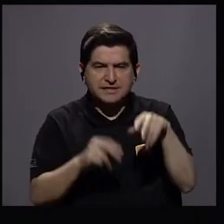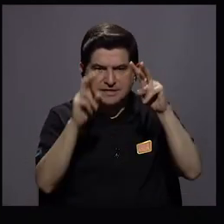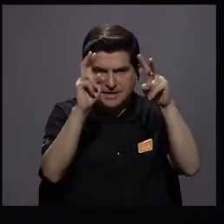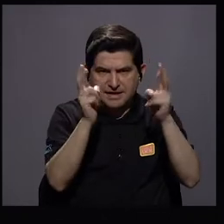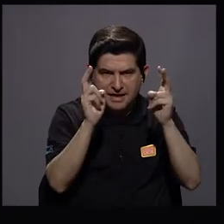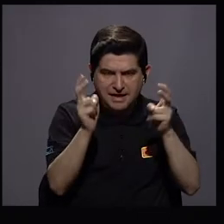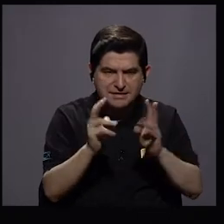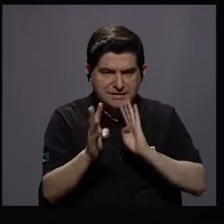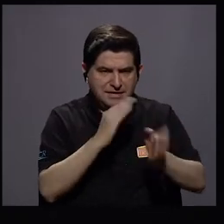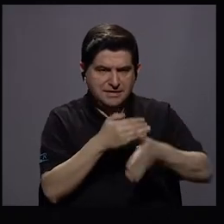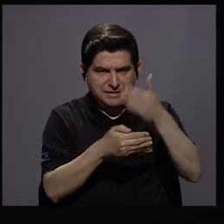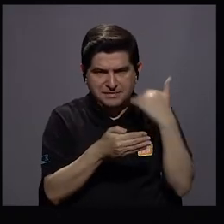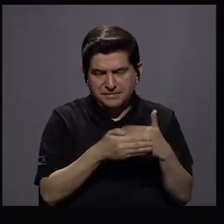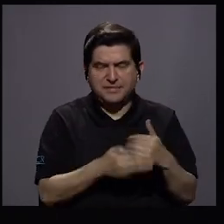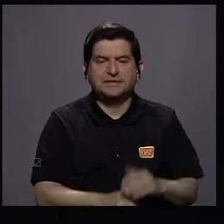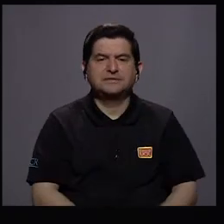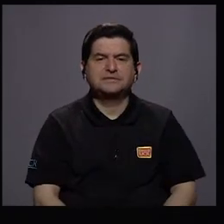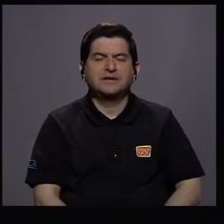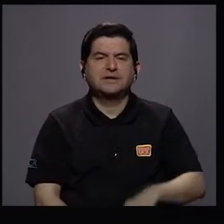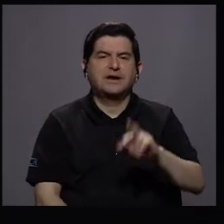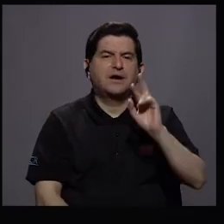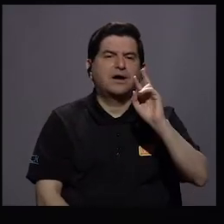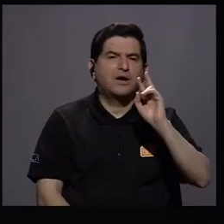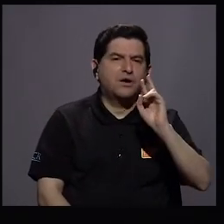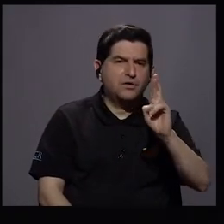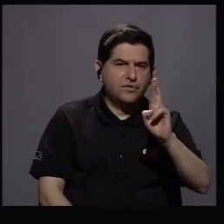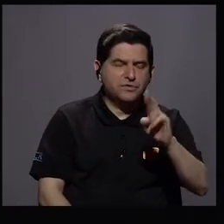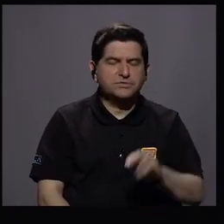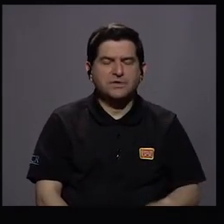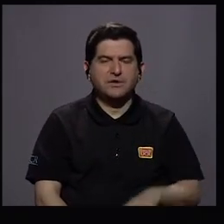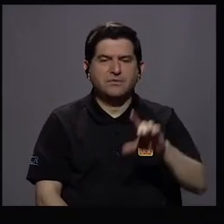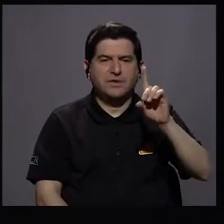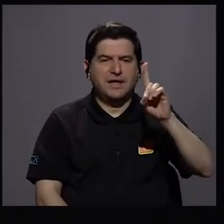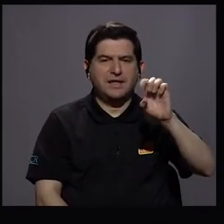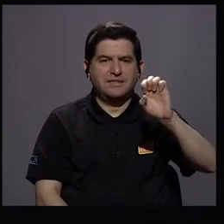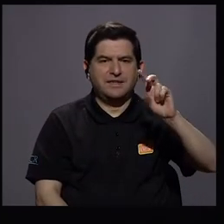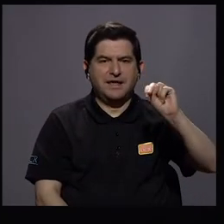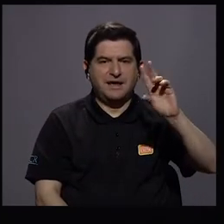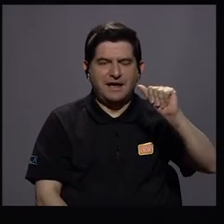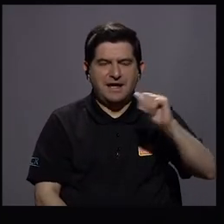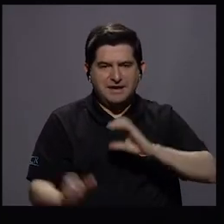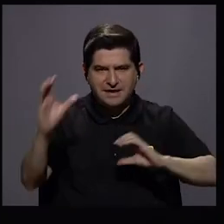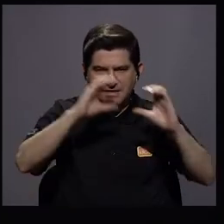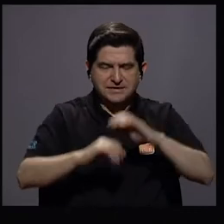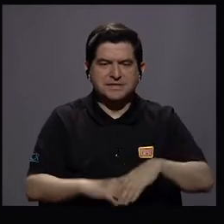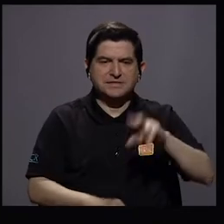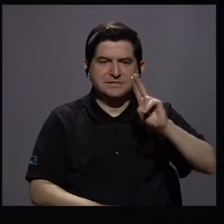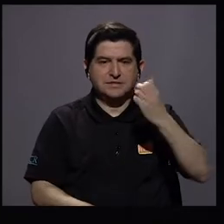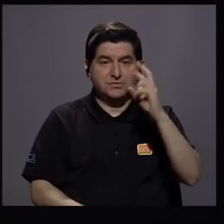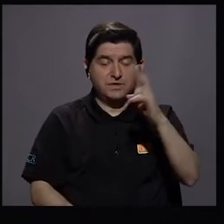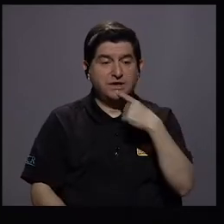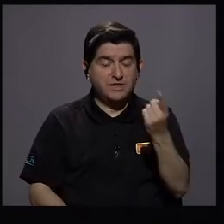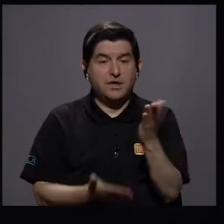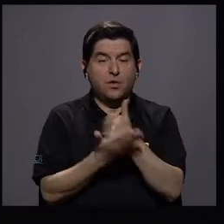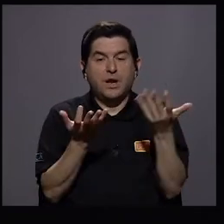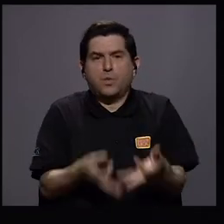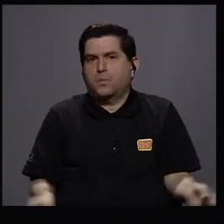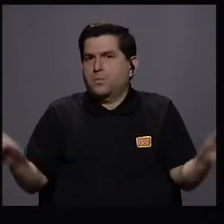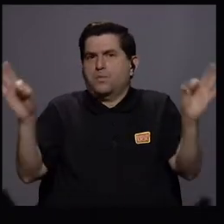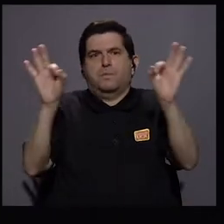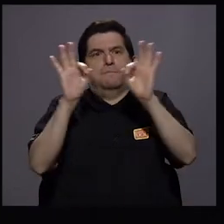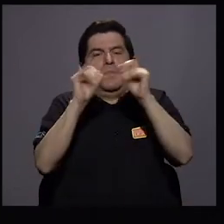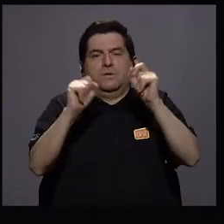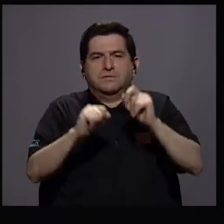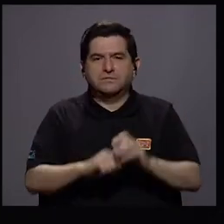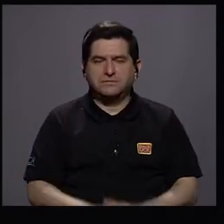conversando. Doña Rosaura, decana de ciencias de la Universidad de Costa Rica, ha dicho algo que es fulminante en este primer bloque. Y eso es